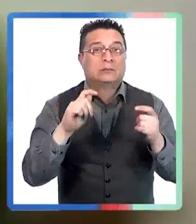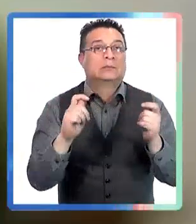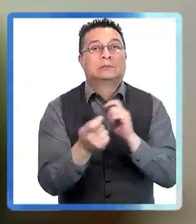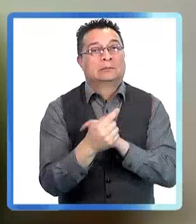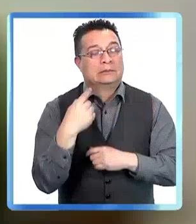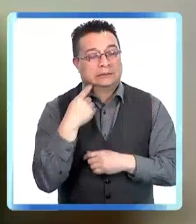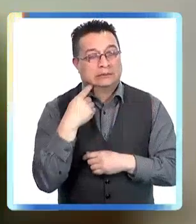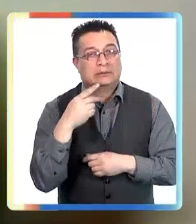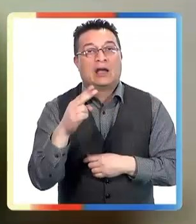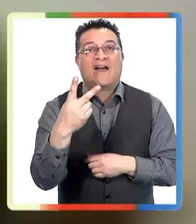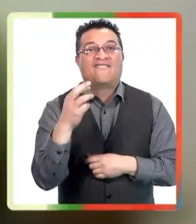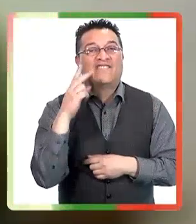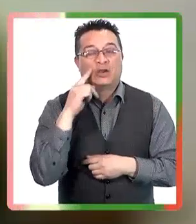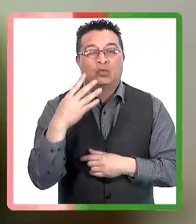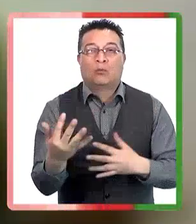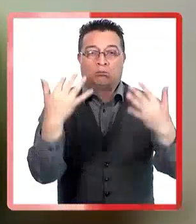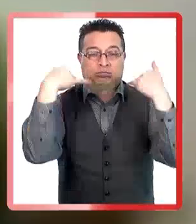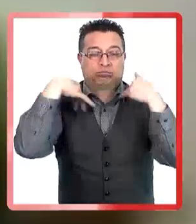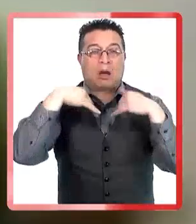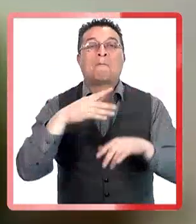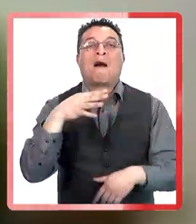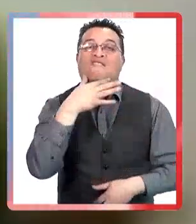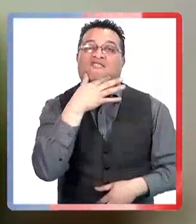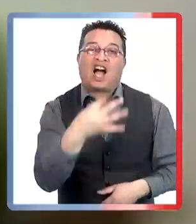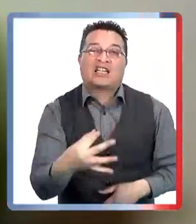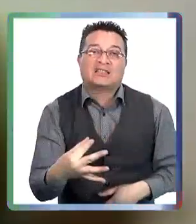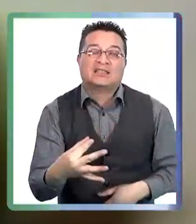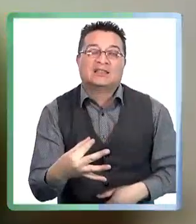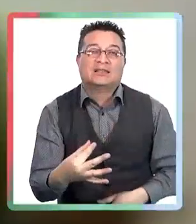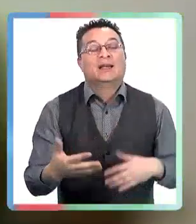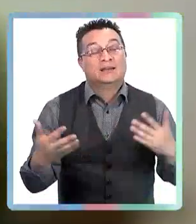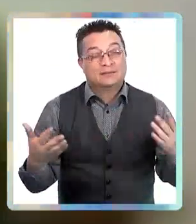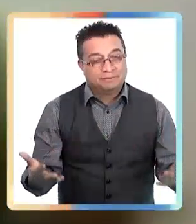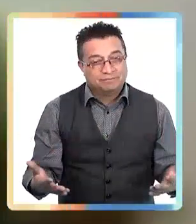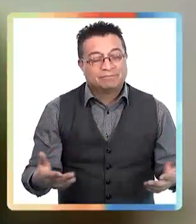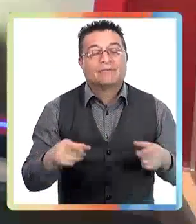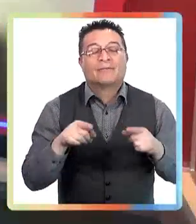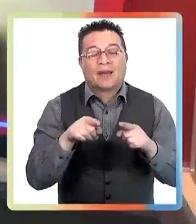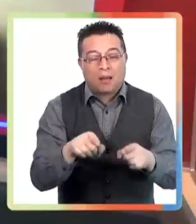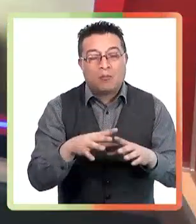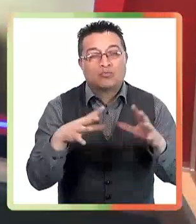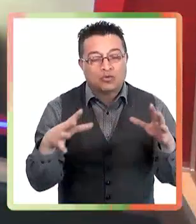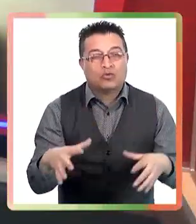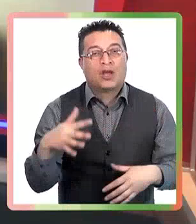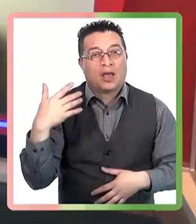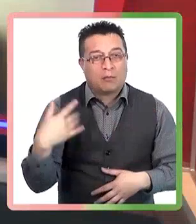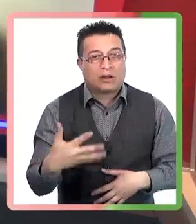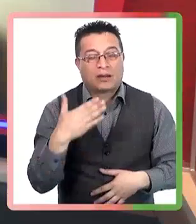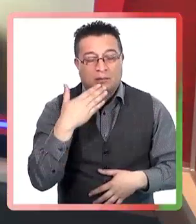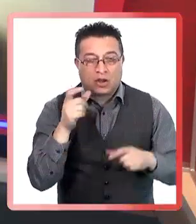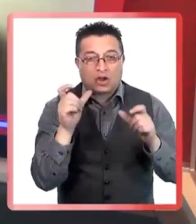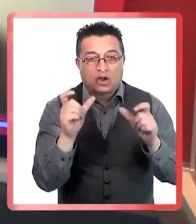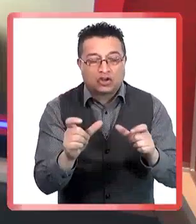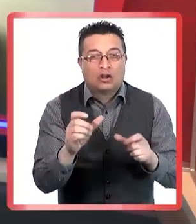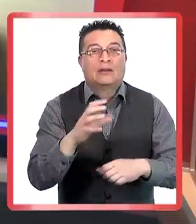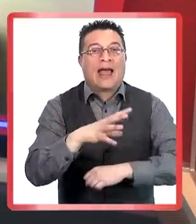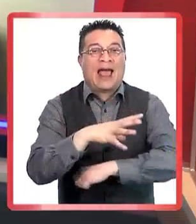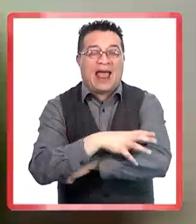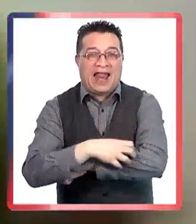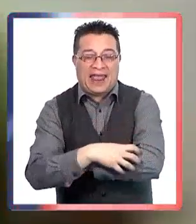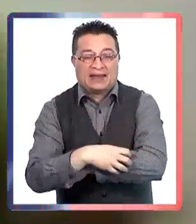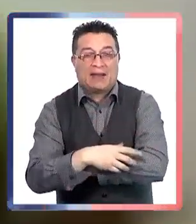alterados y virus y bacterias entran más fácil. Por lo tanto, es muy importante también el control de la alergia.